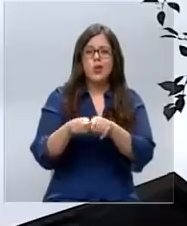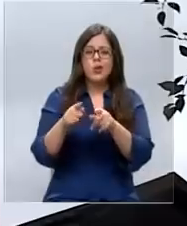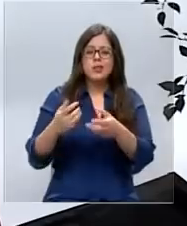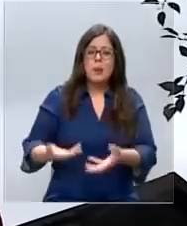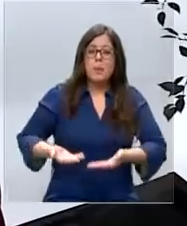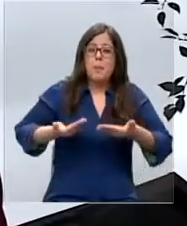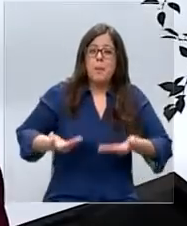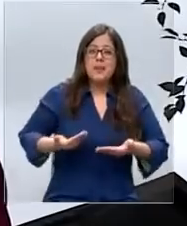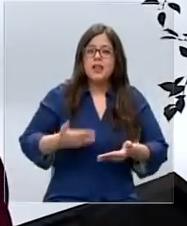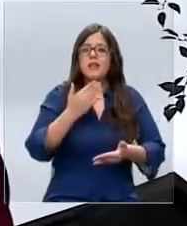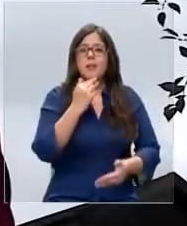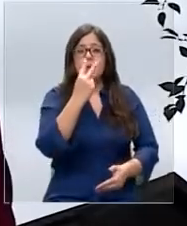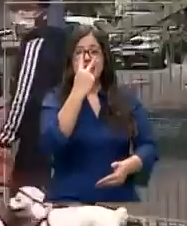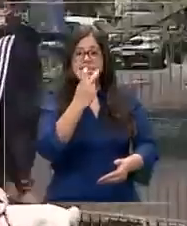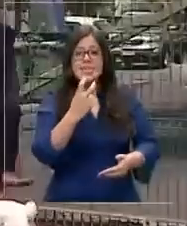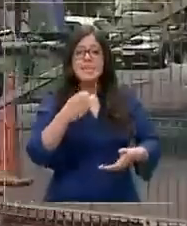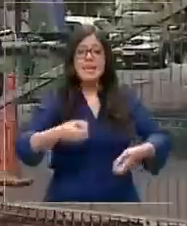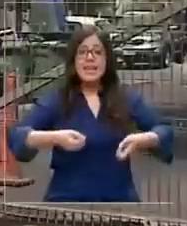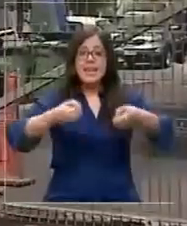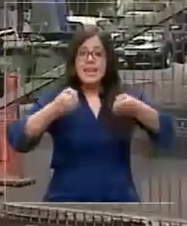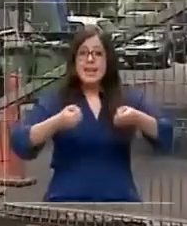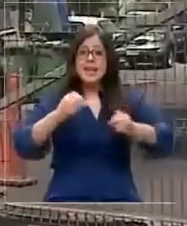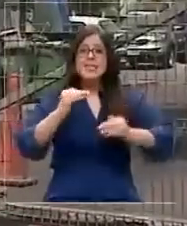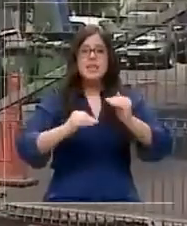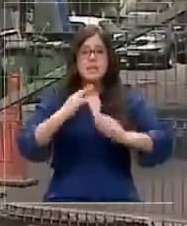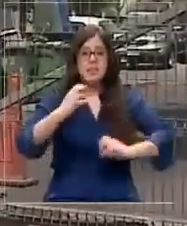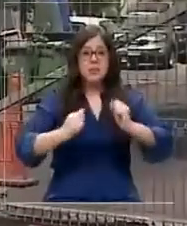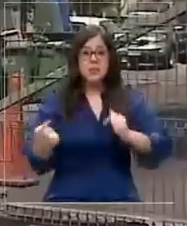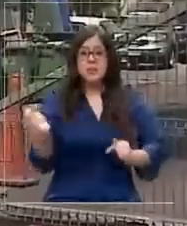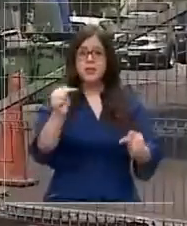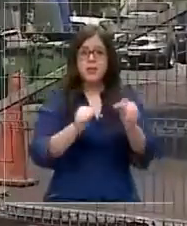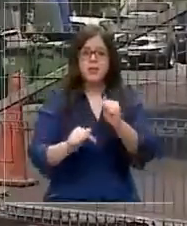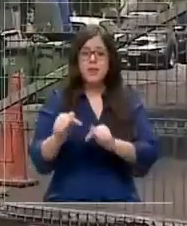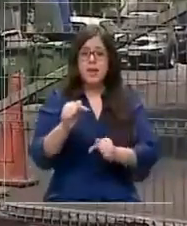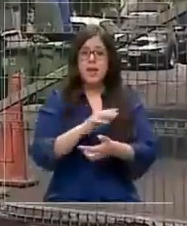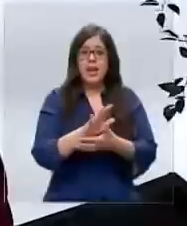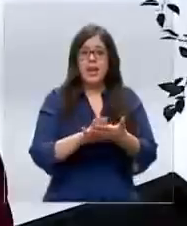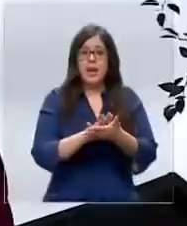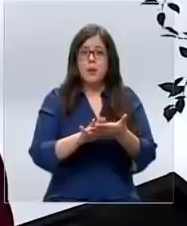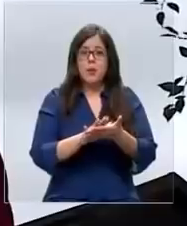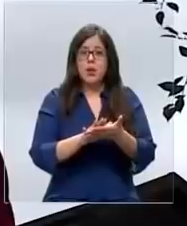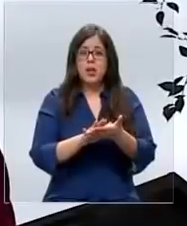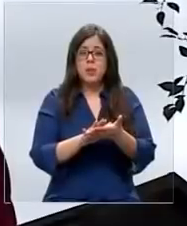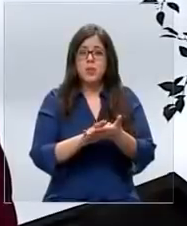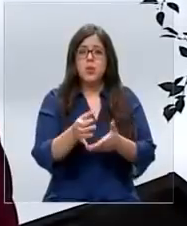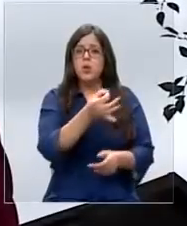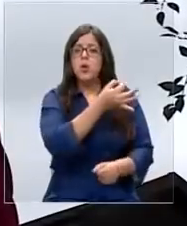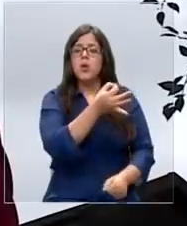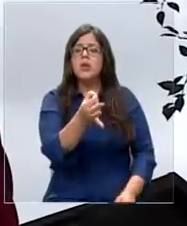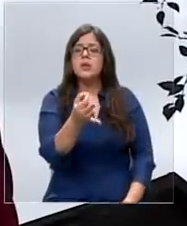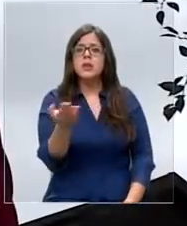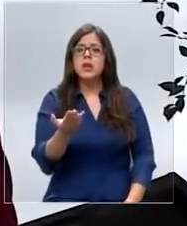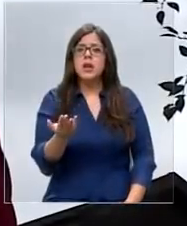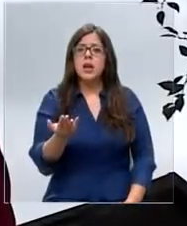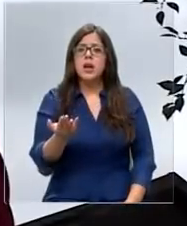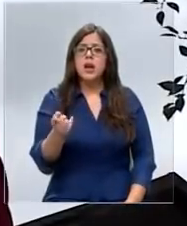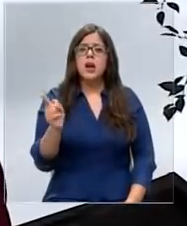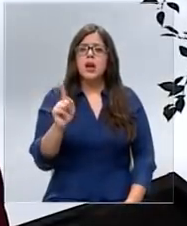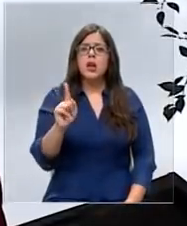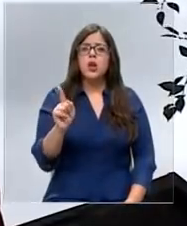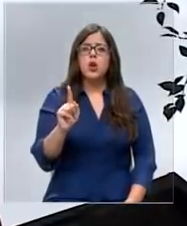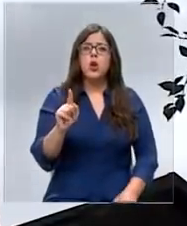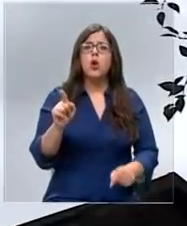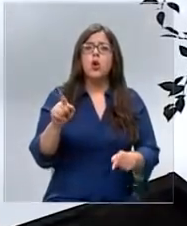tema del gas también no viene. Y si viene alguna empresa, por ejemplo, el distribuidor le dice no voy, yo le subo